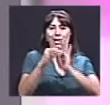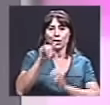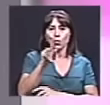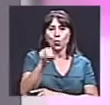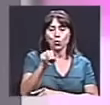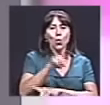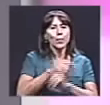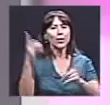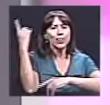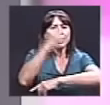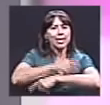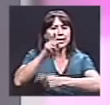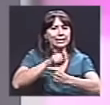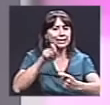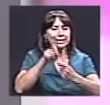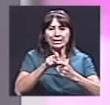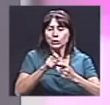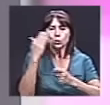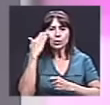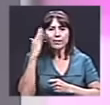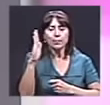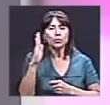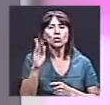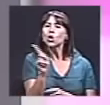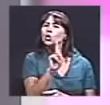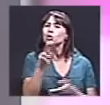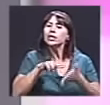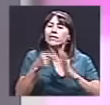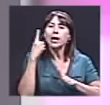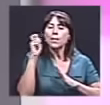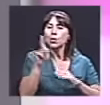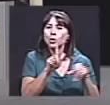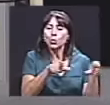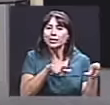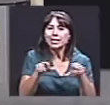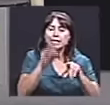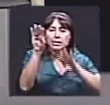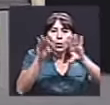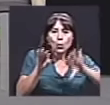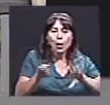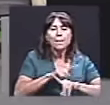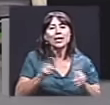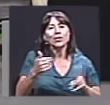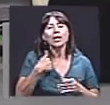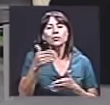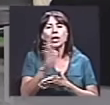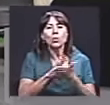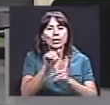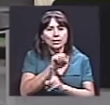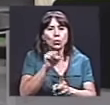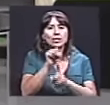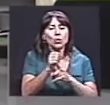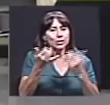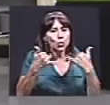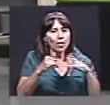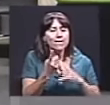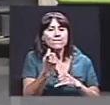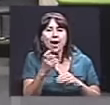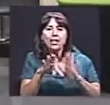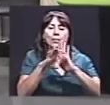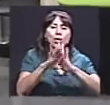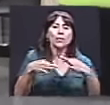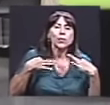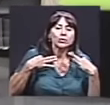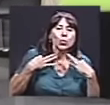clara, fundamentalmente, porque no tanto por el montaje propiamente dicho, sino porque tenemos algunos cabos sueltos ahí, escenografía,